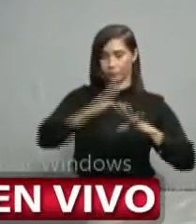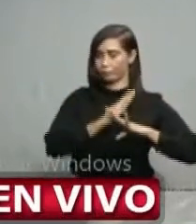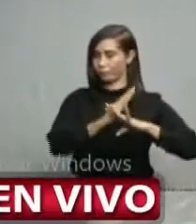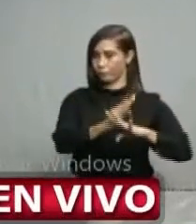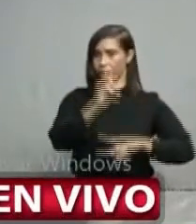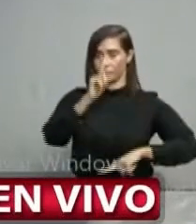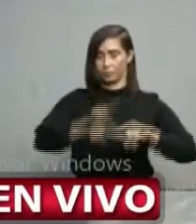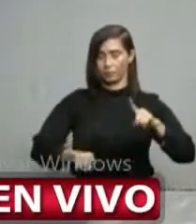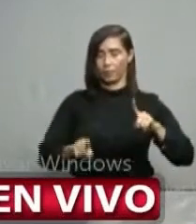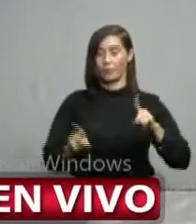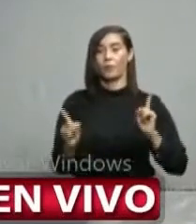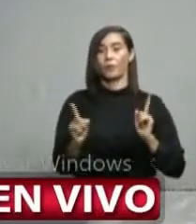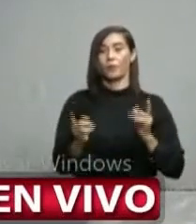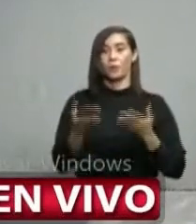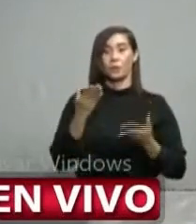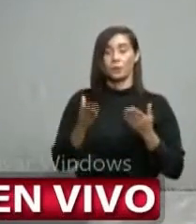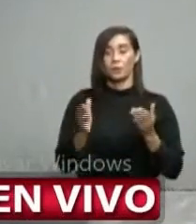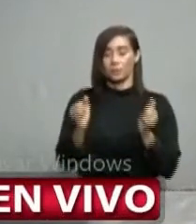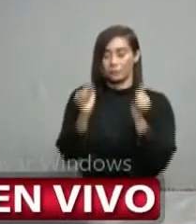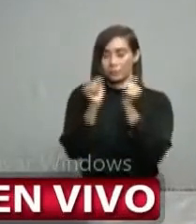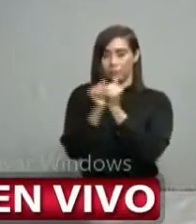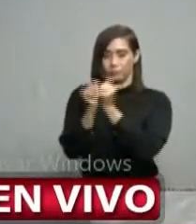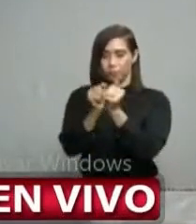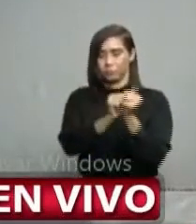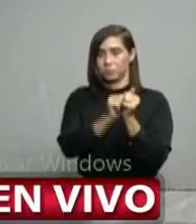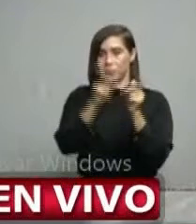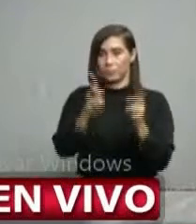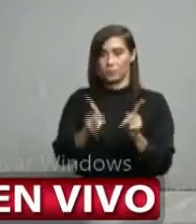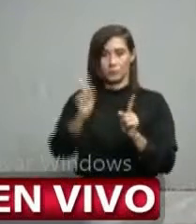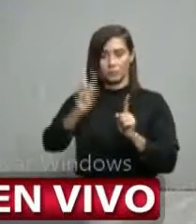o lugares de conglomerados.